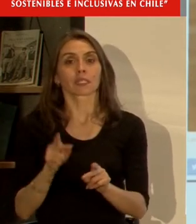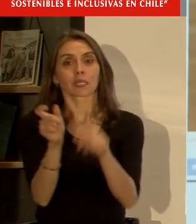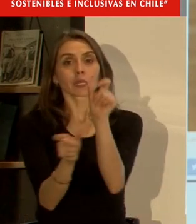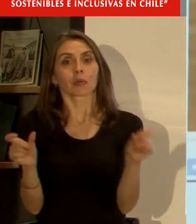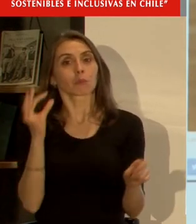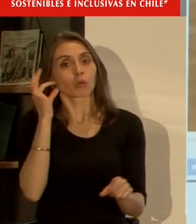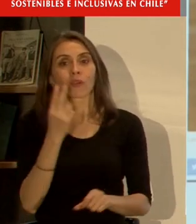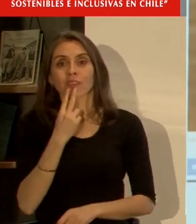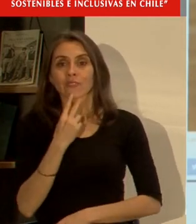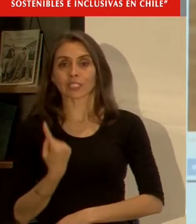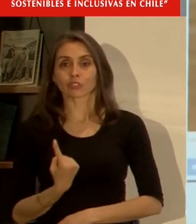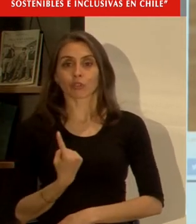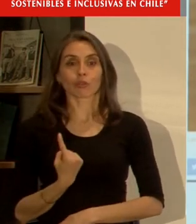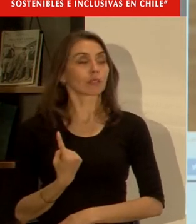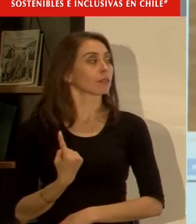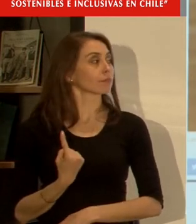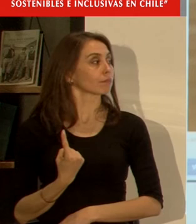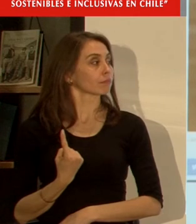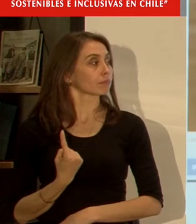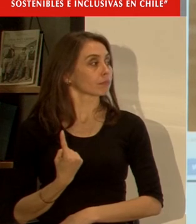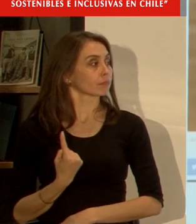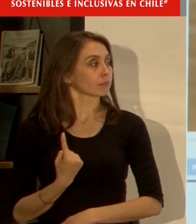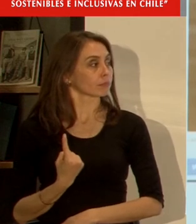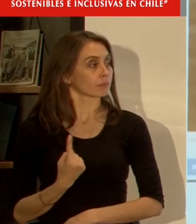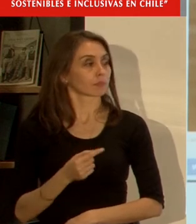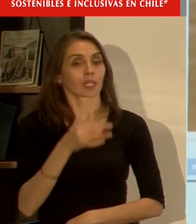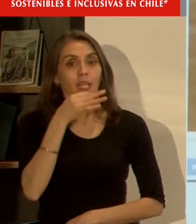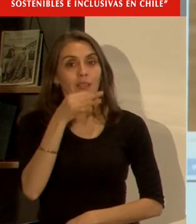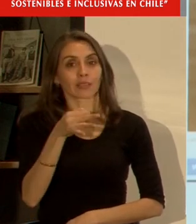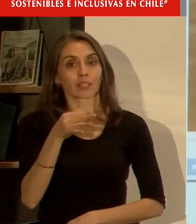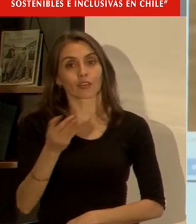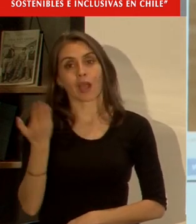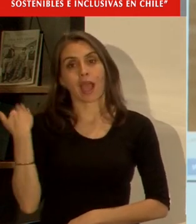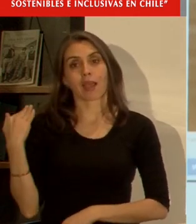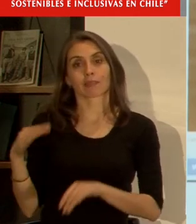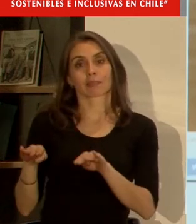mujeres solas verdad sobre todo que se mencionaban en el